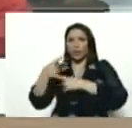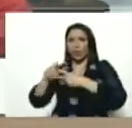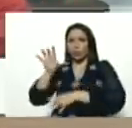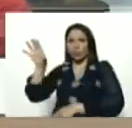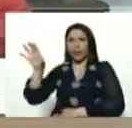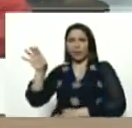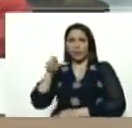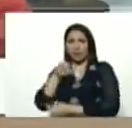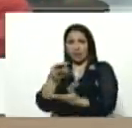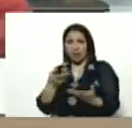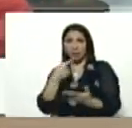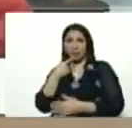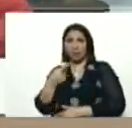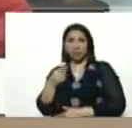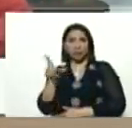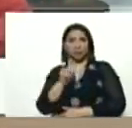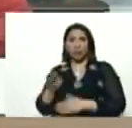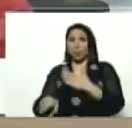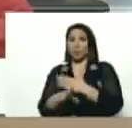ellos han dicho, que no van a elecciones,